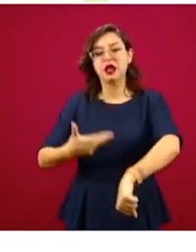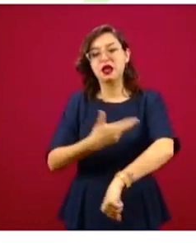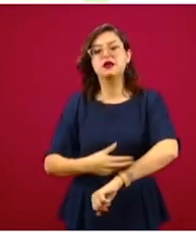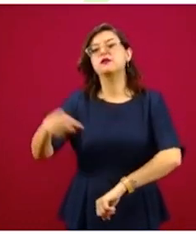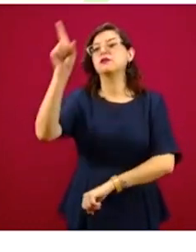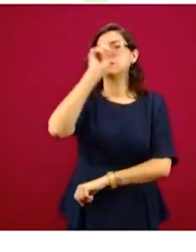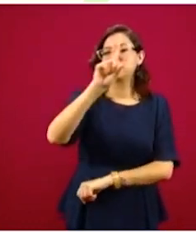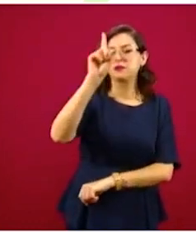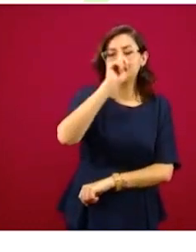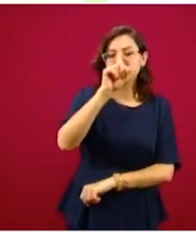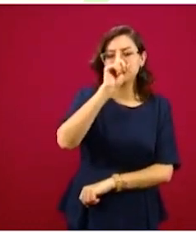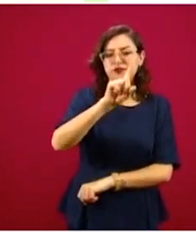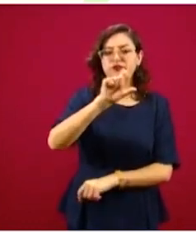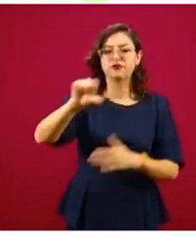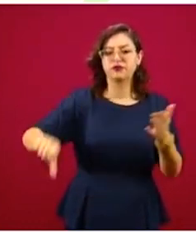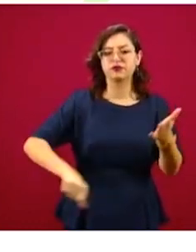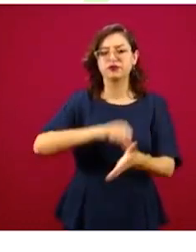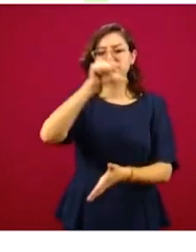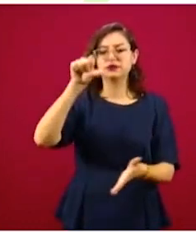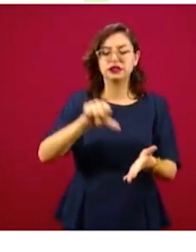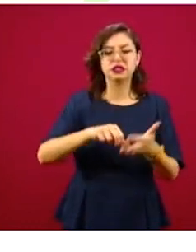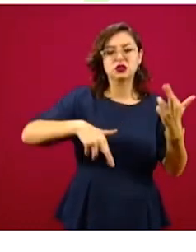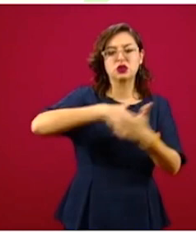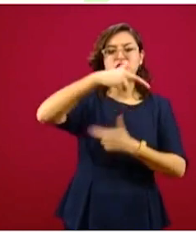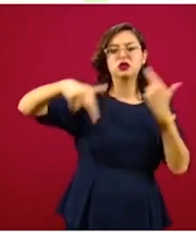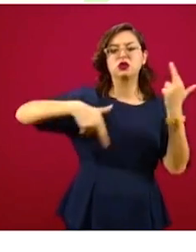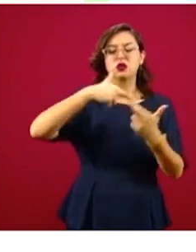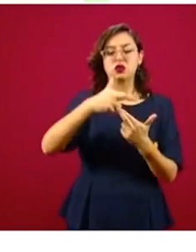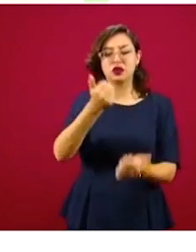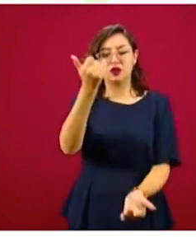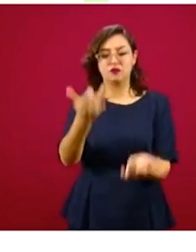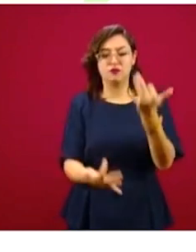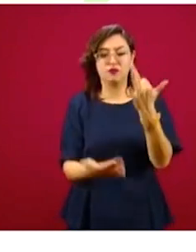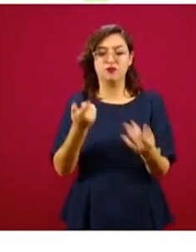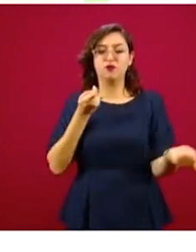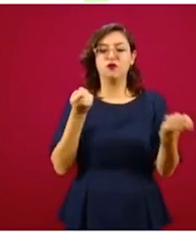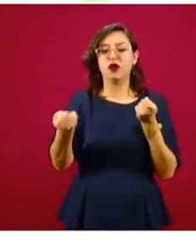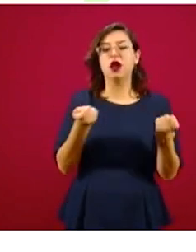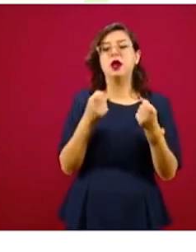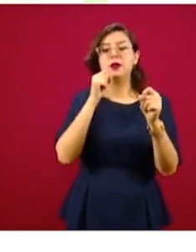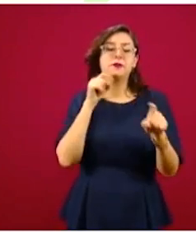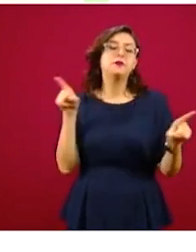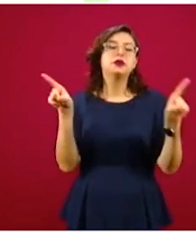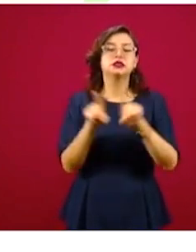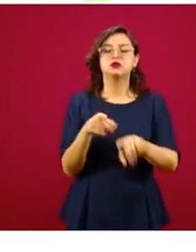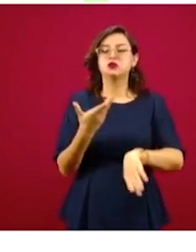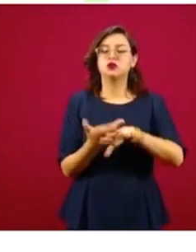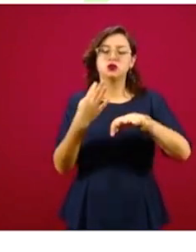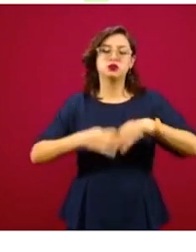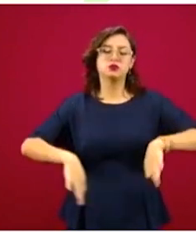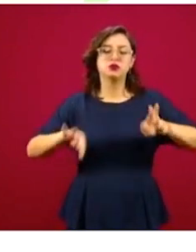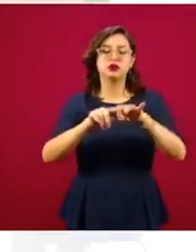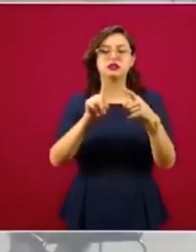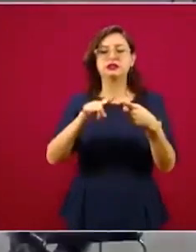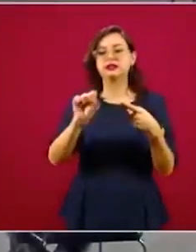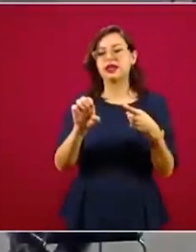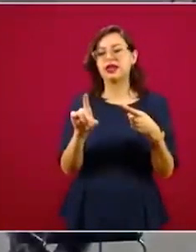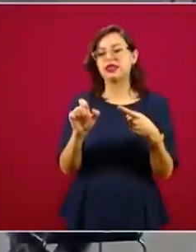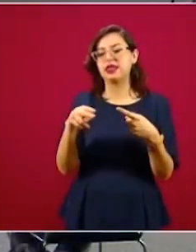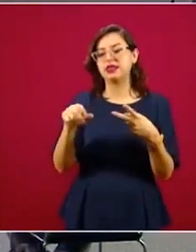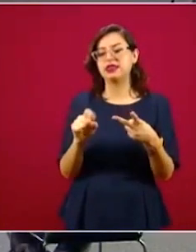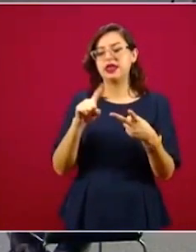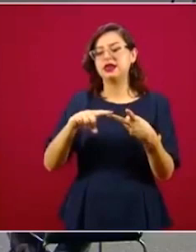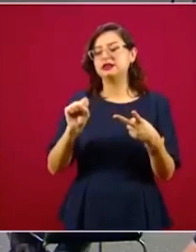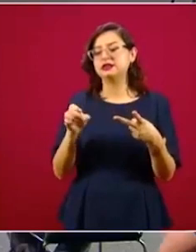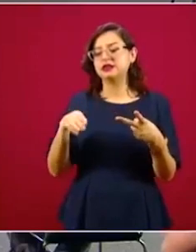los centros regionales del manejo del fuego y de manera muy relevante la Secretaría de la Defensa Nacional, la Secretaría de Marina y